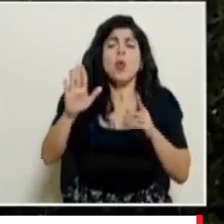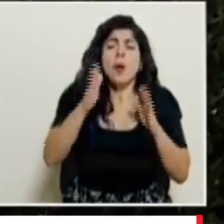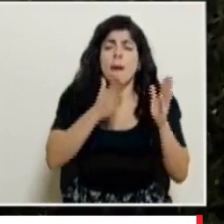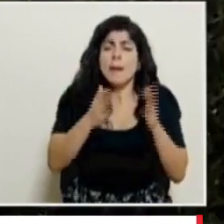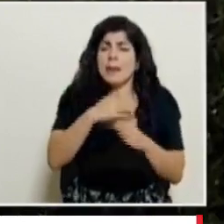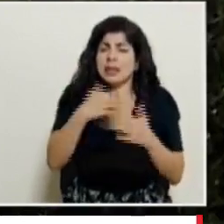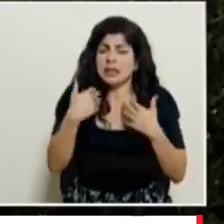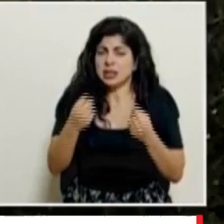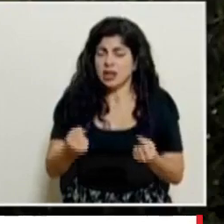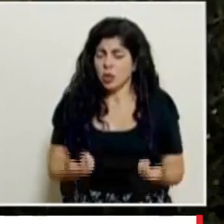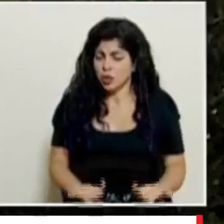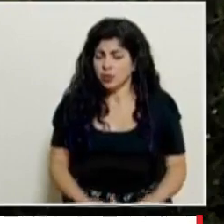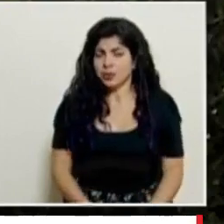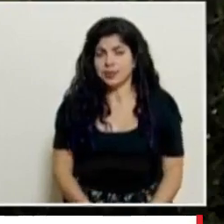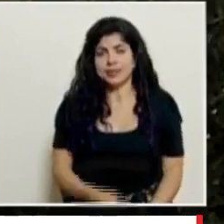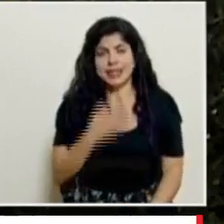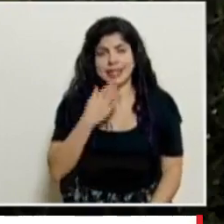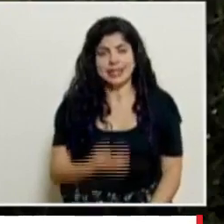salud se ha avanzado gracias